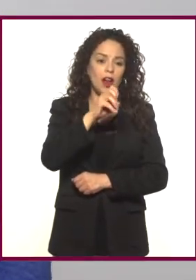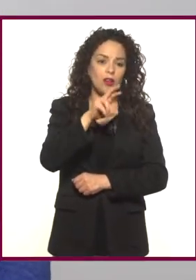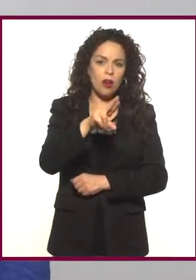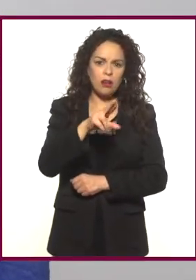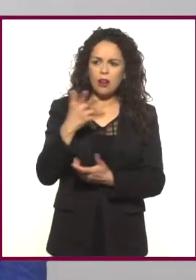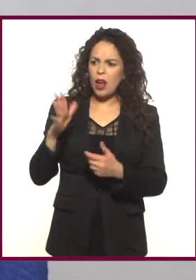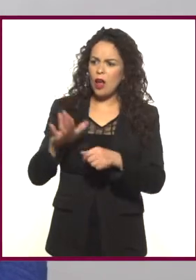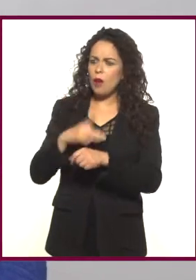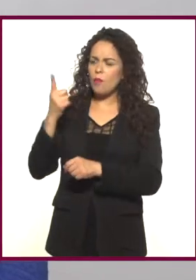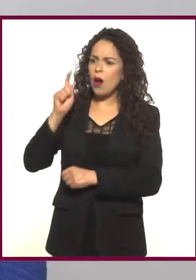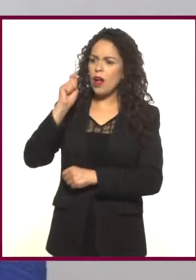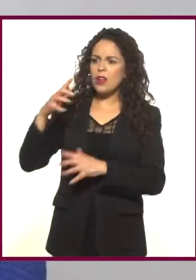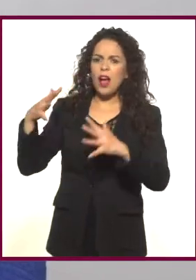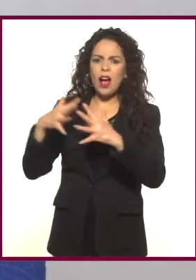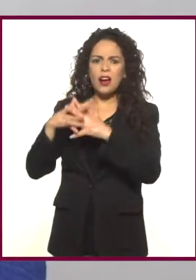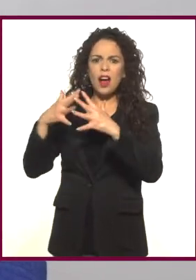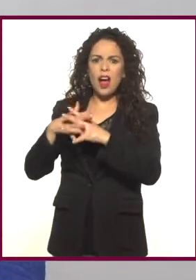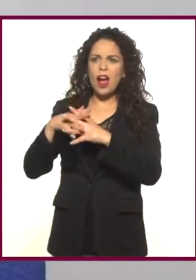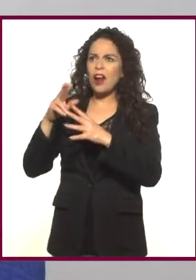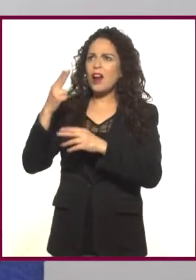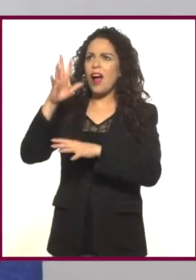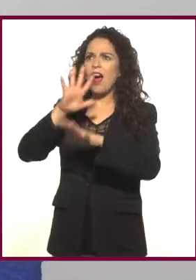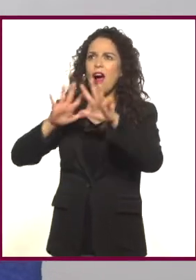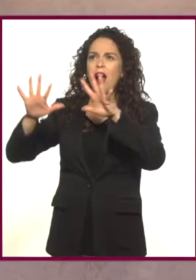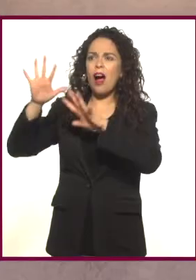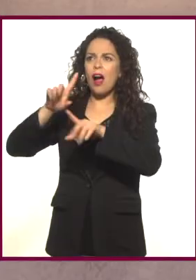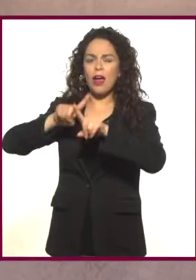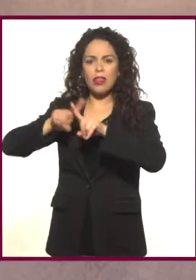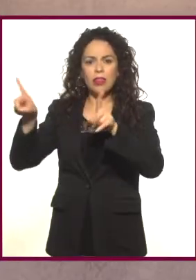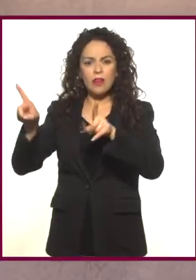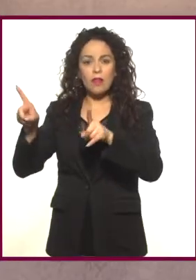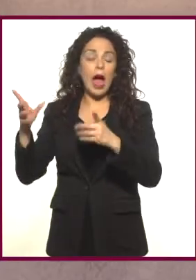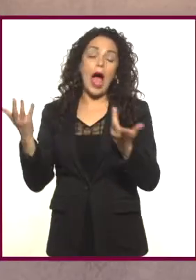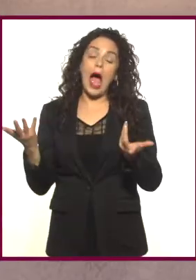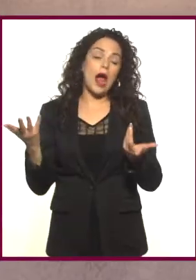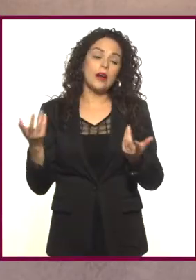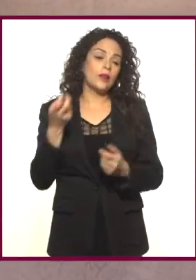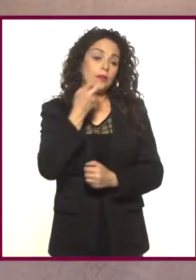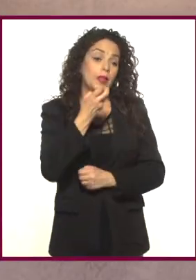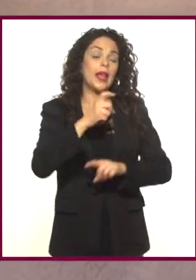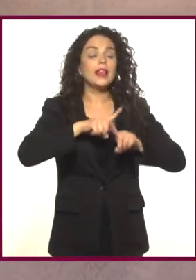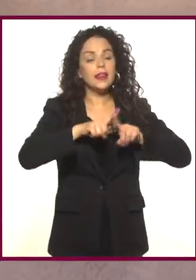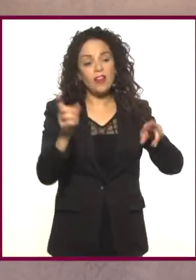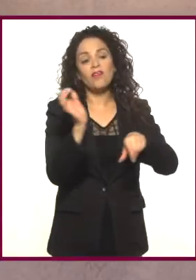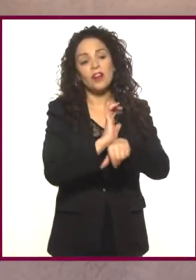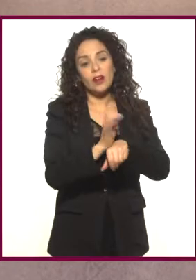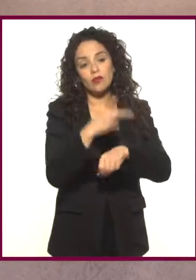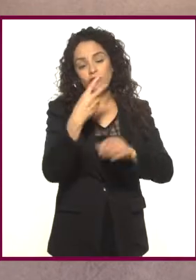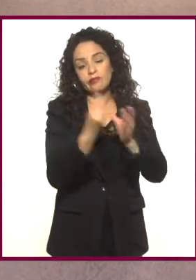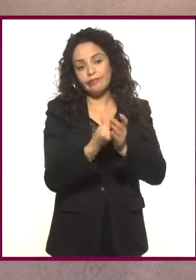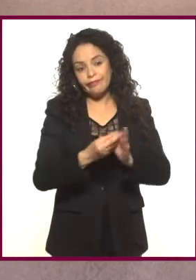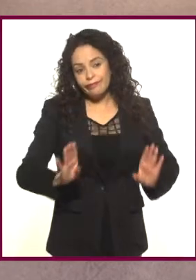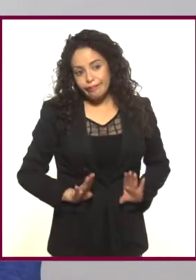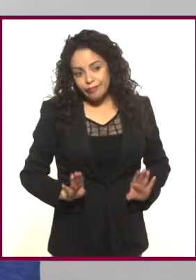¿Y por qué en la de Guerra de las Galaxias no se notan los efectos? Ah, no. Es que justo esas pelis son diferentes.